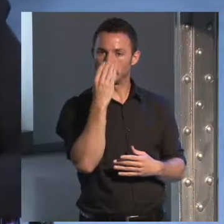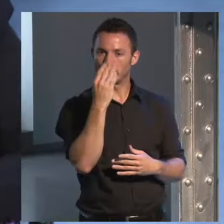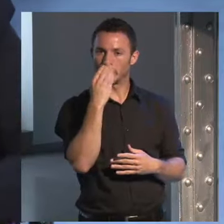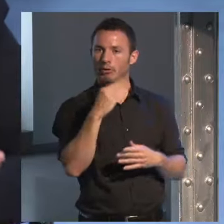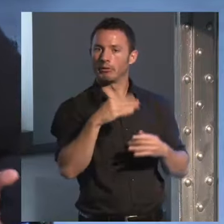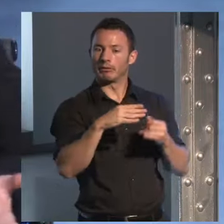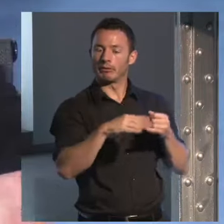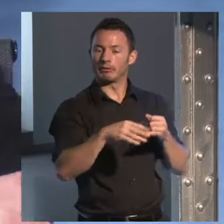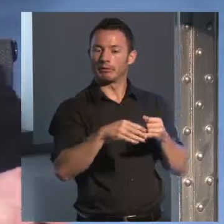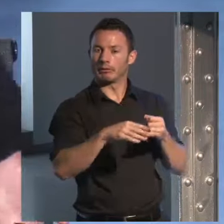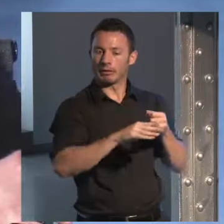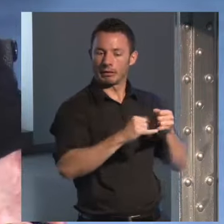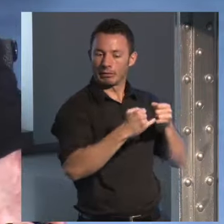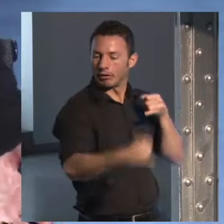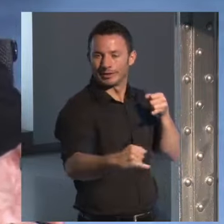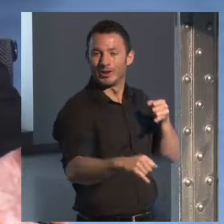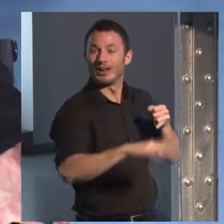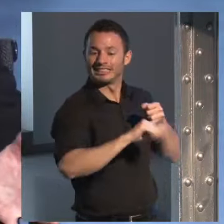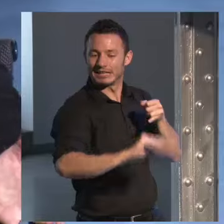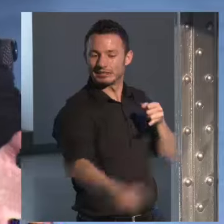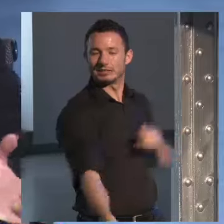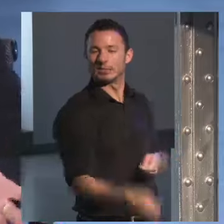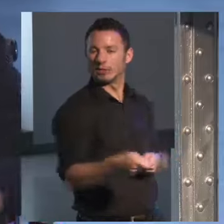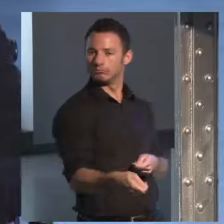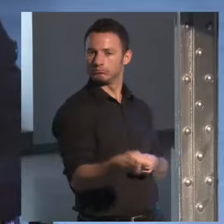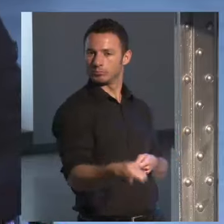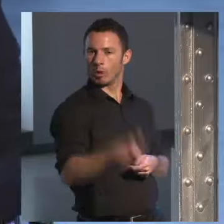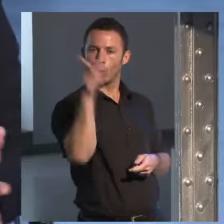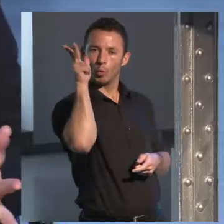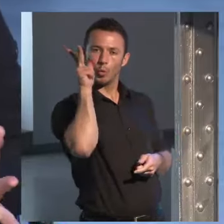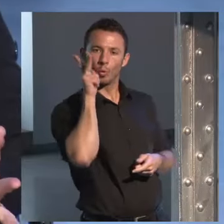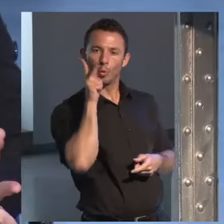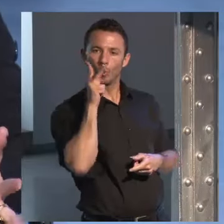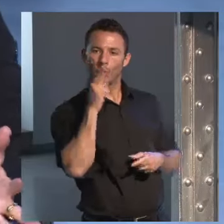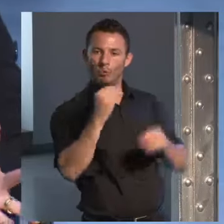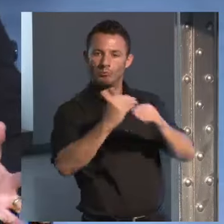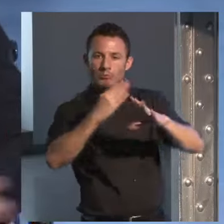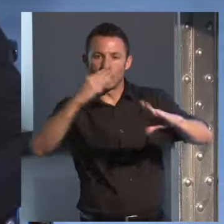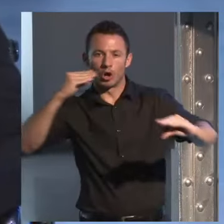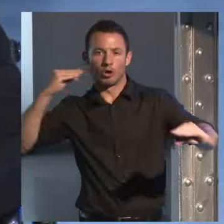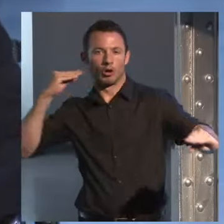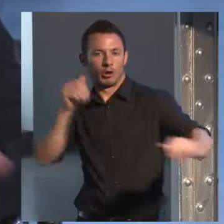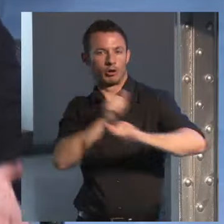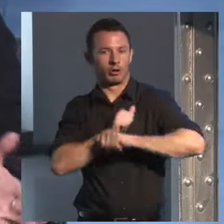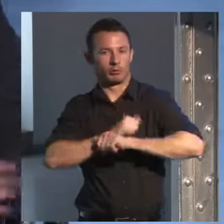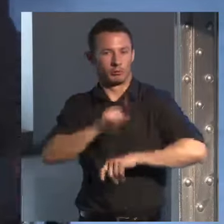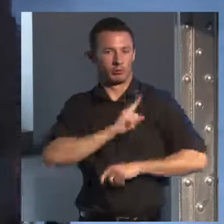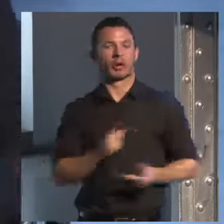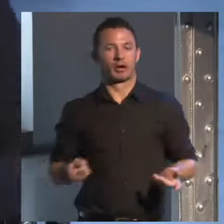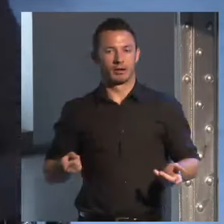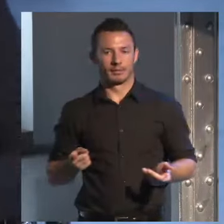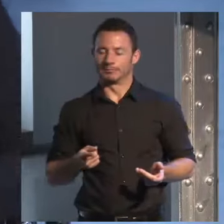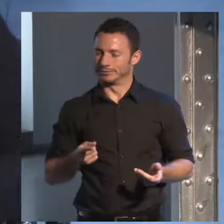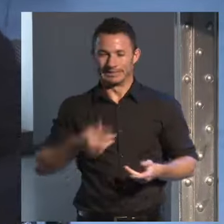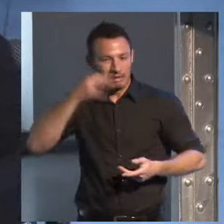calle y nuestra limusín está esperando no a ver aquí también hay una serie de problemas la gente lee cada vez menos